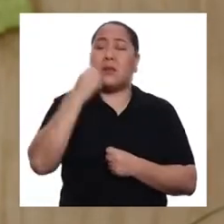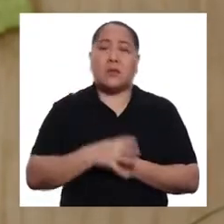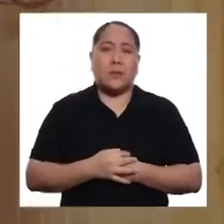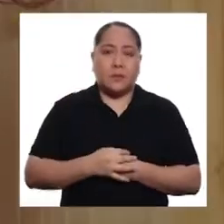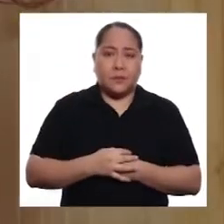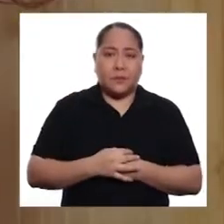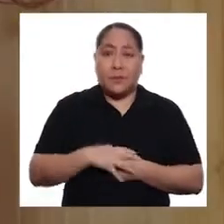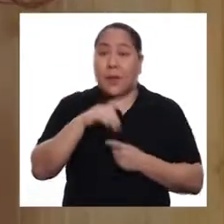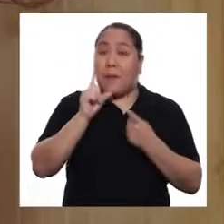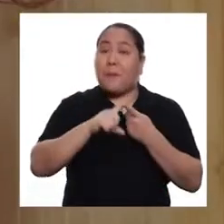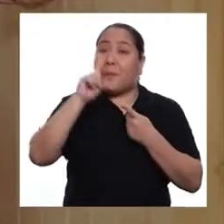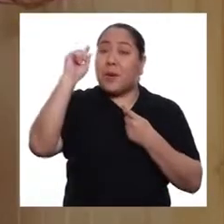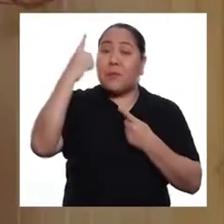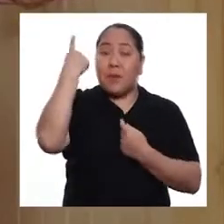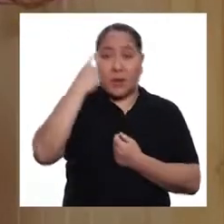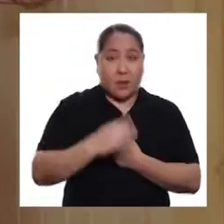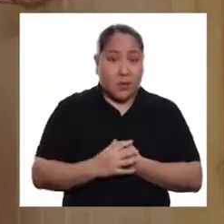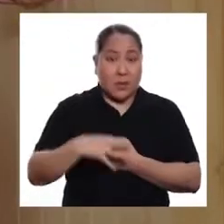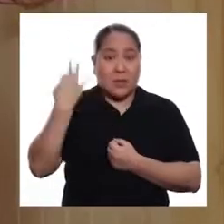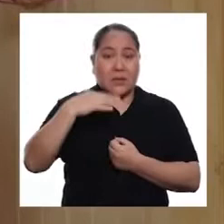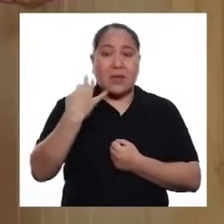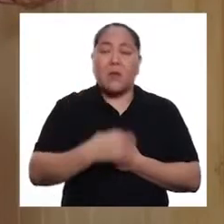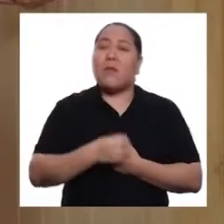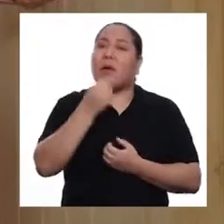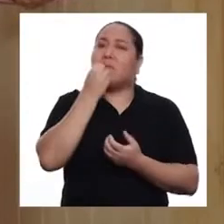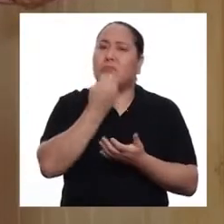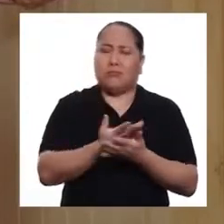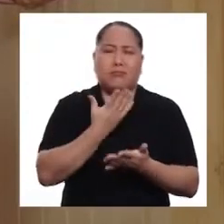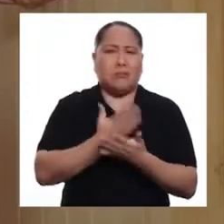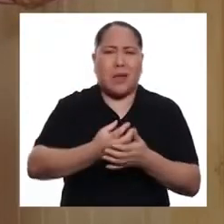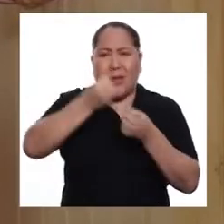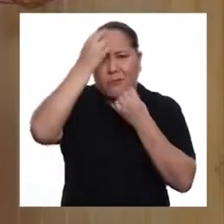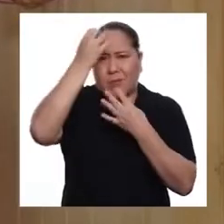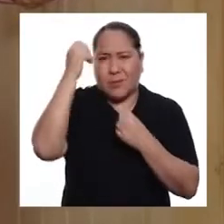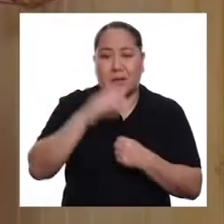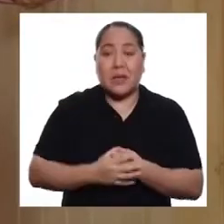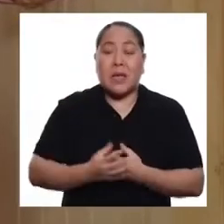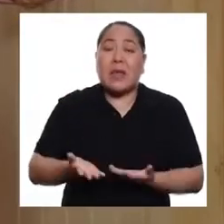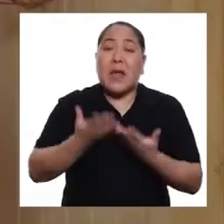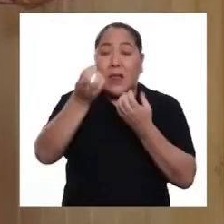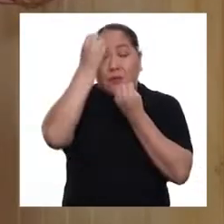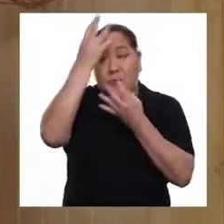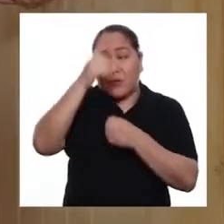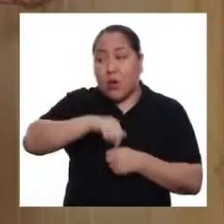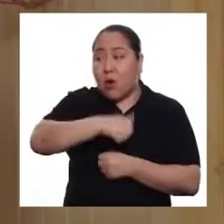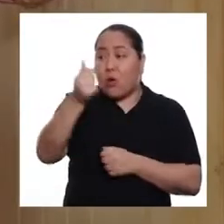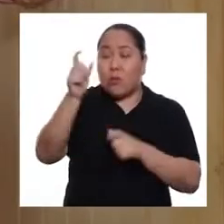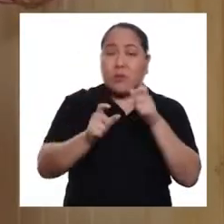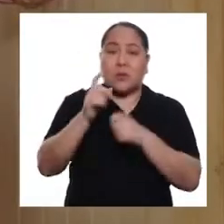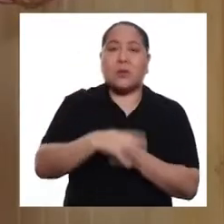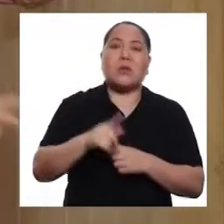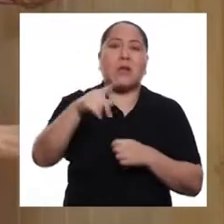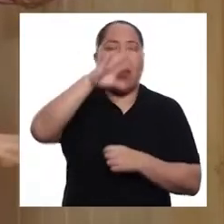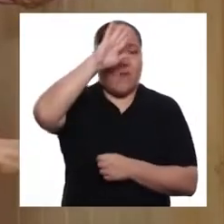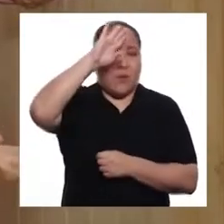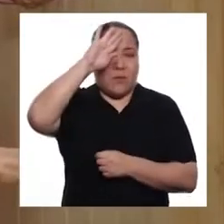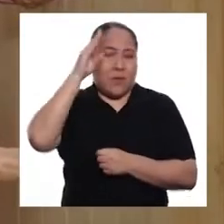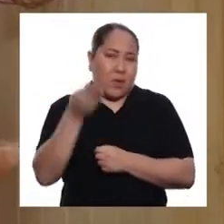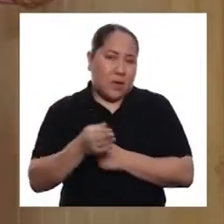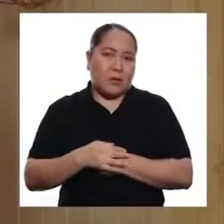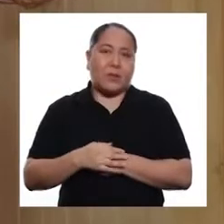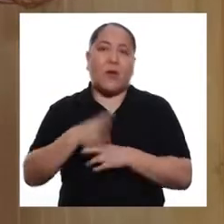derecho? Primero, estar siempre bien informados e informar a los demás sobre las